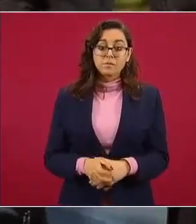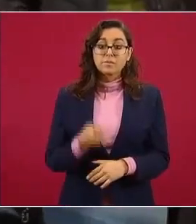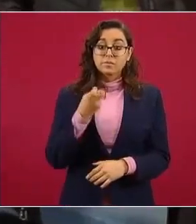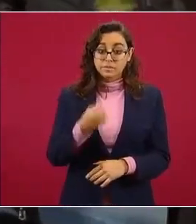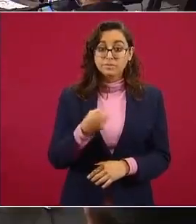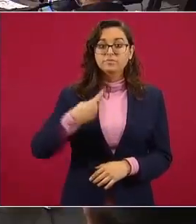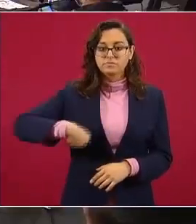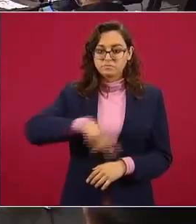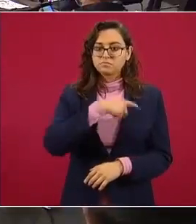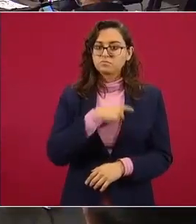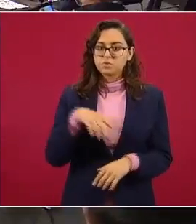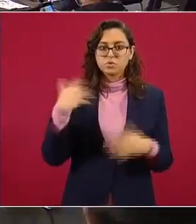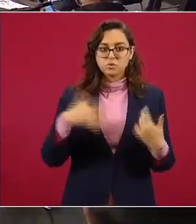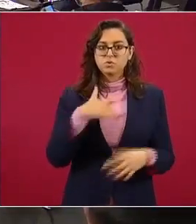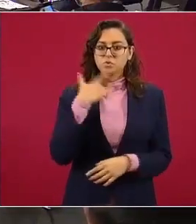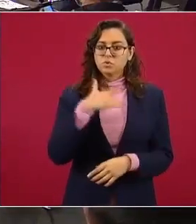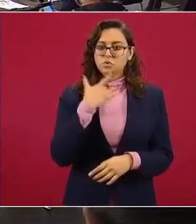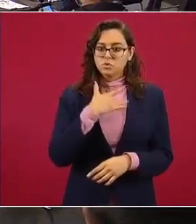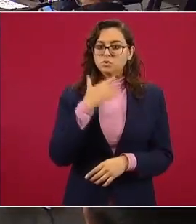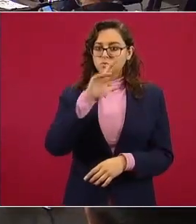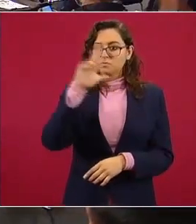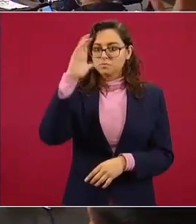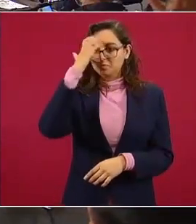y para México sí es muy importante